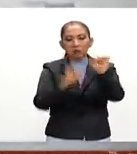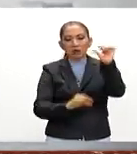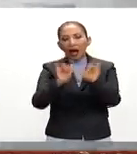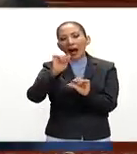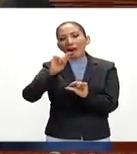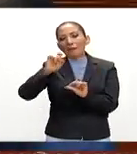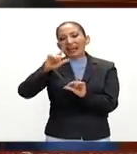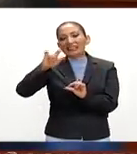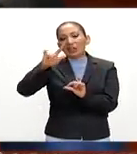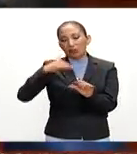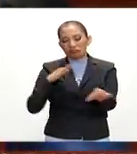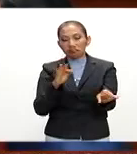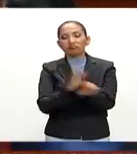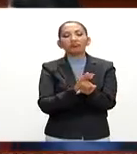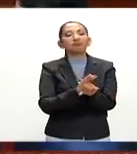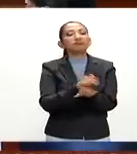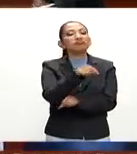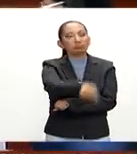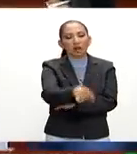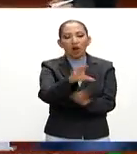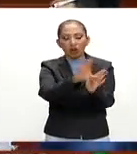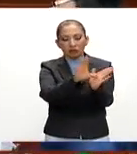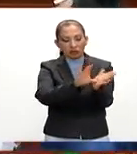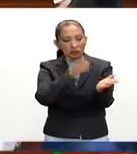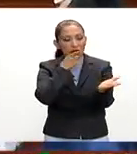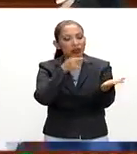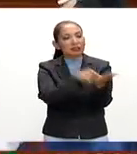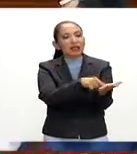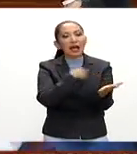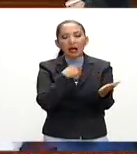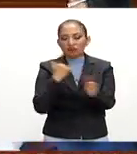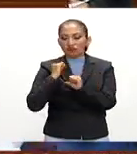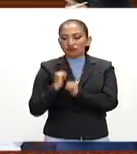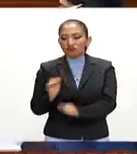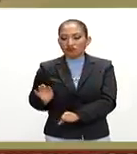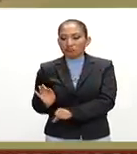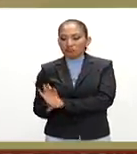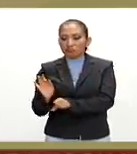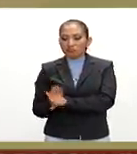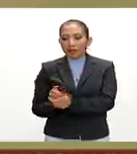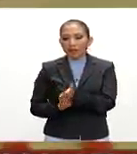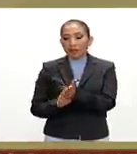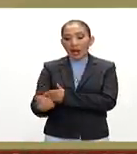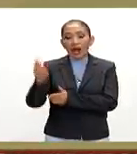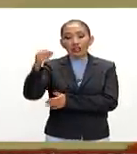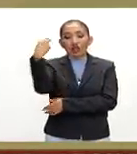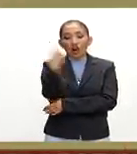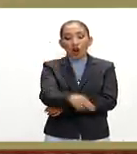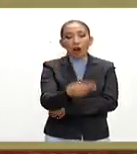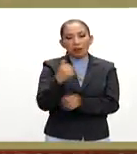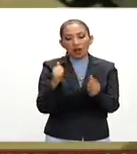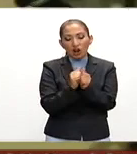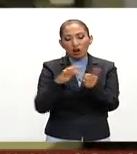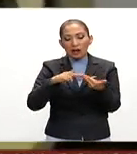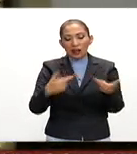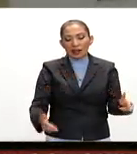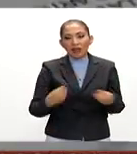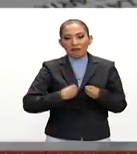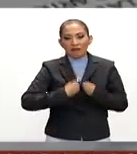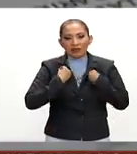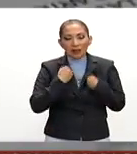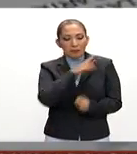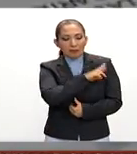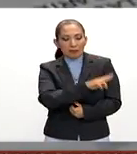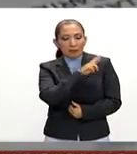protegida por la constitución y se encuentra tutelada por el derecho al nombre en relación con el derecho a la vida